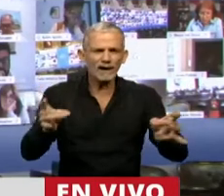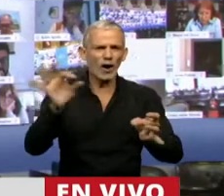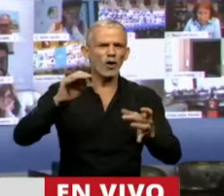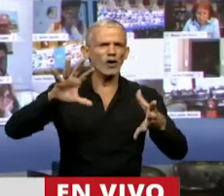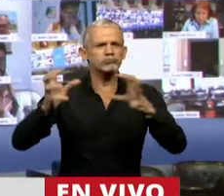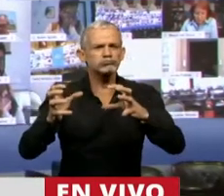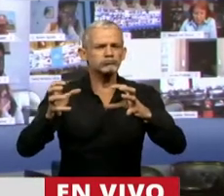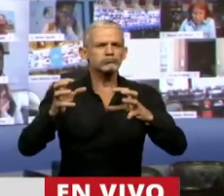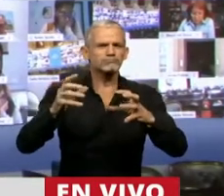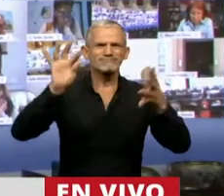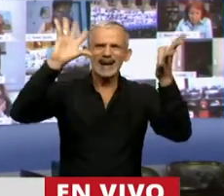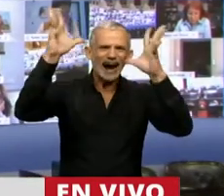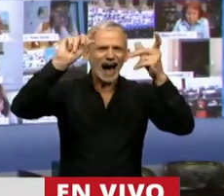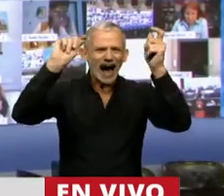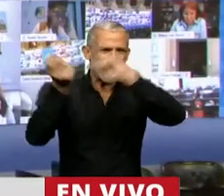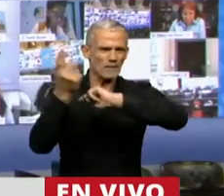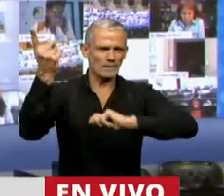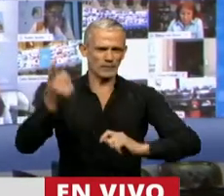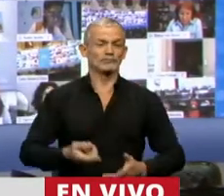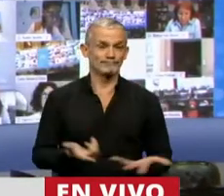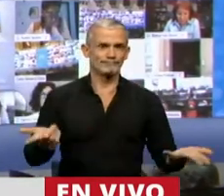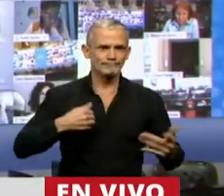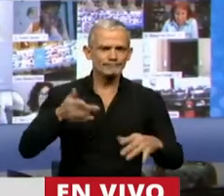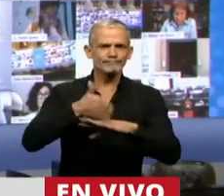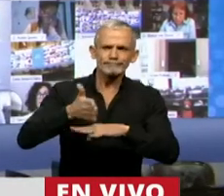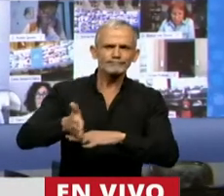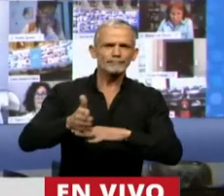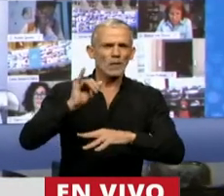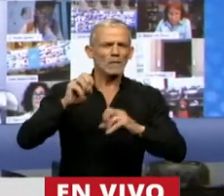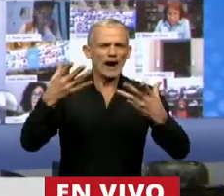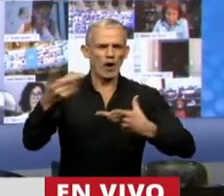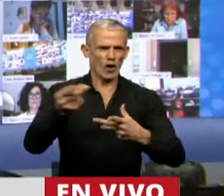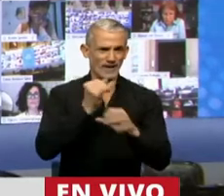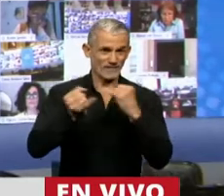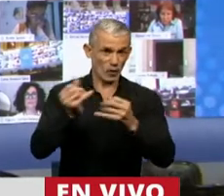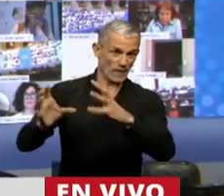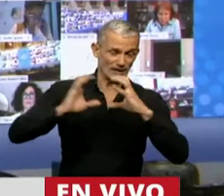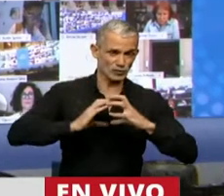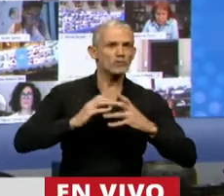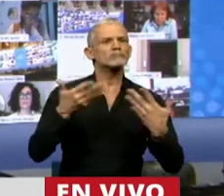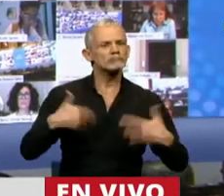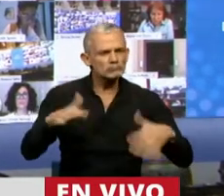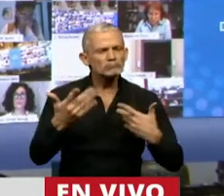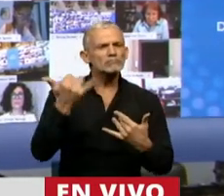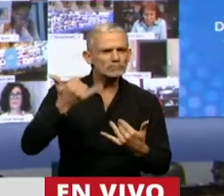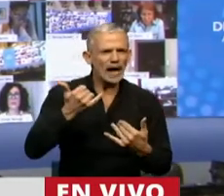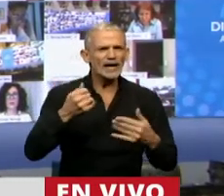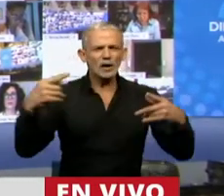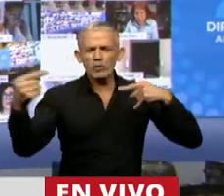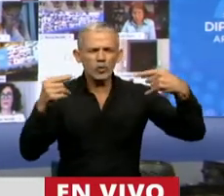potencian el cambio climático. Este mejor acceso a la información evitará una mayor cantidad de conflictos